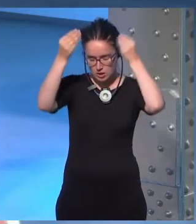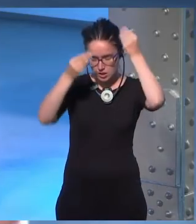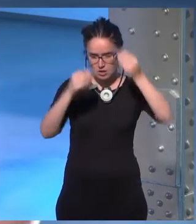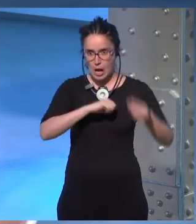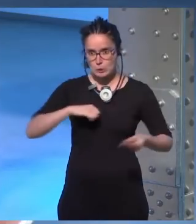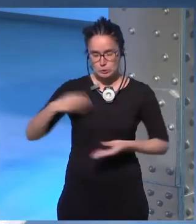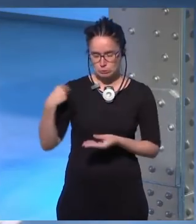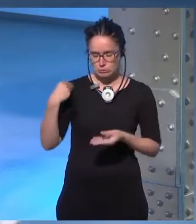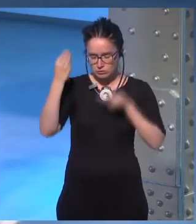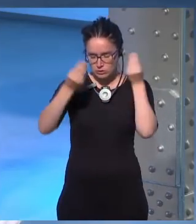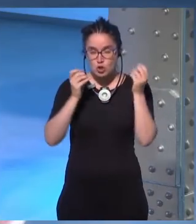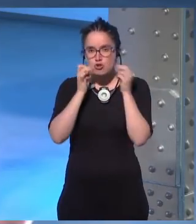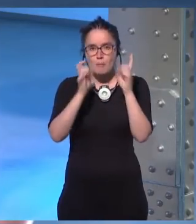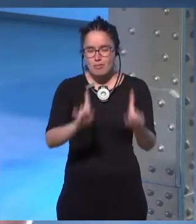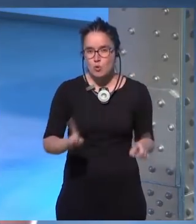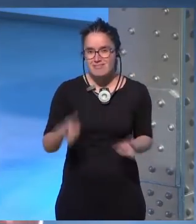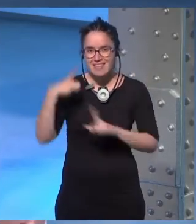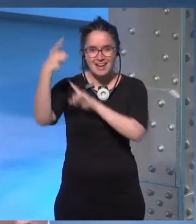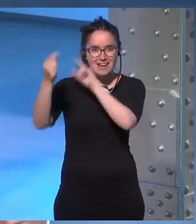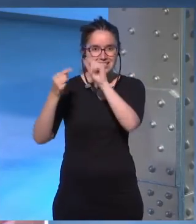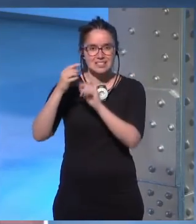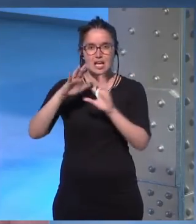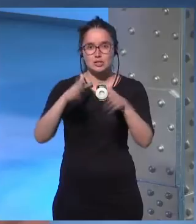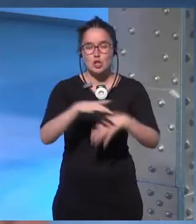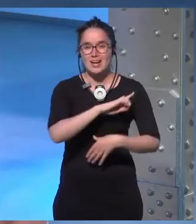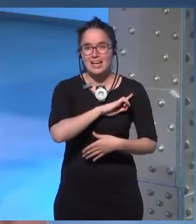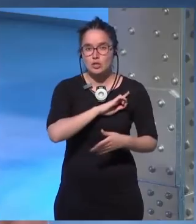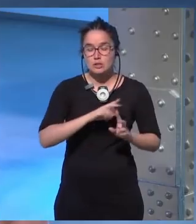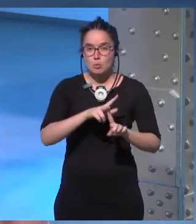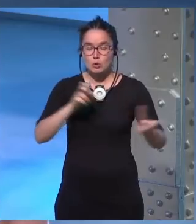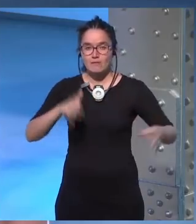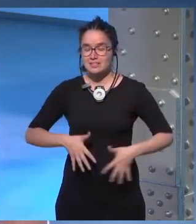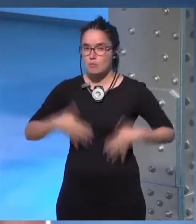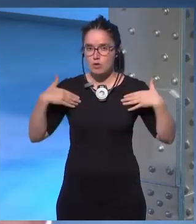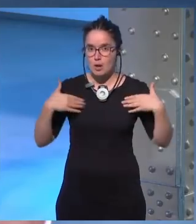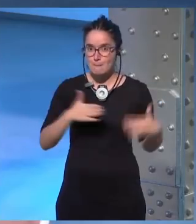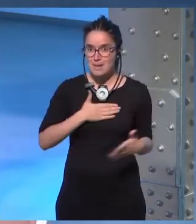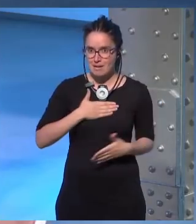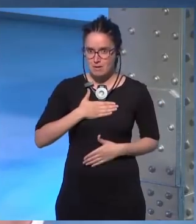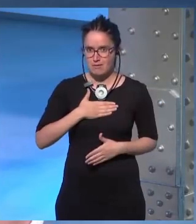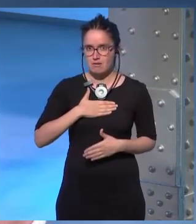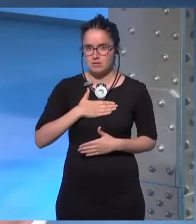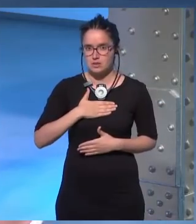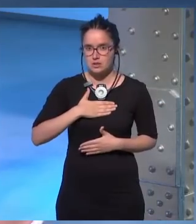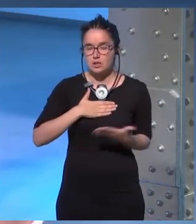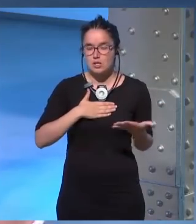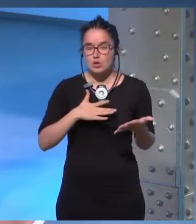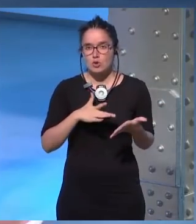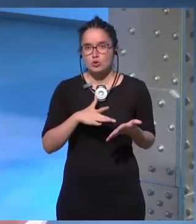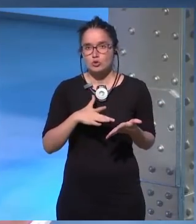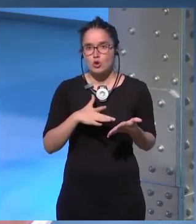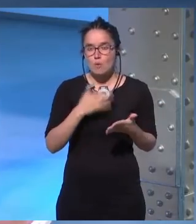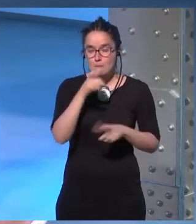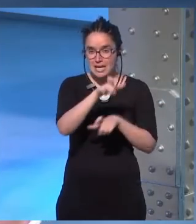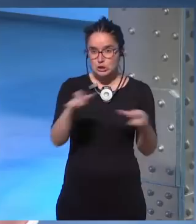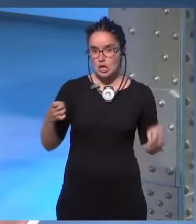misma no me di cuenta de que las estrellas son legión desde el punto de vista emocional para mí era sobre